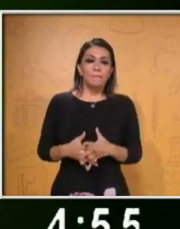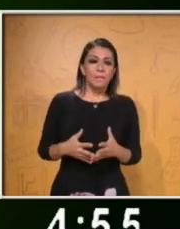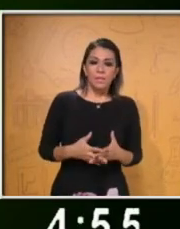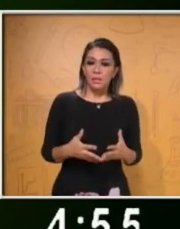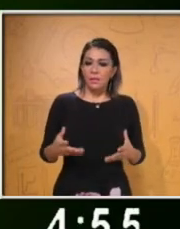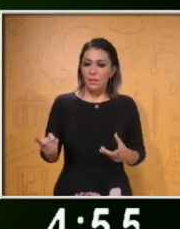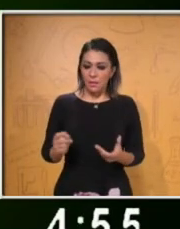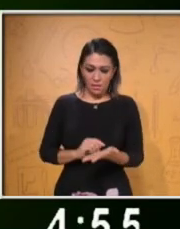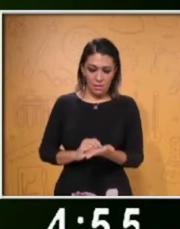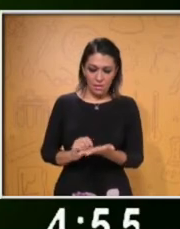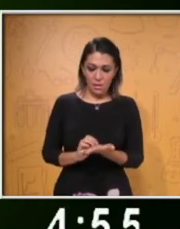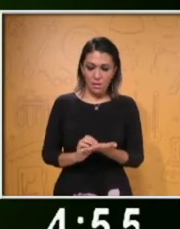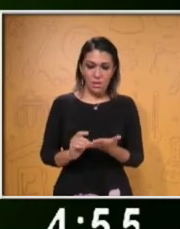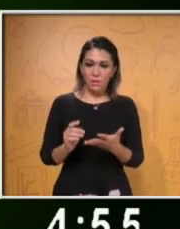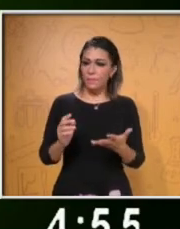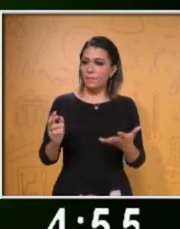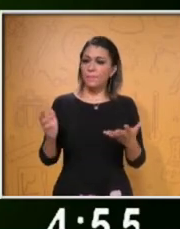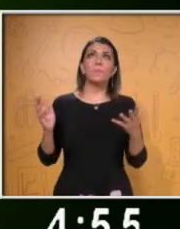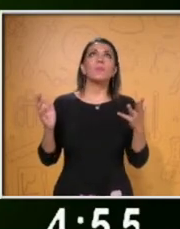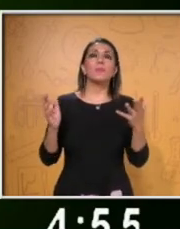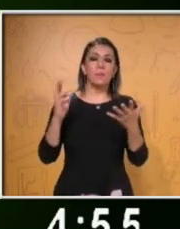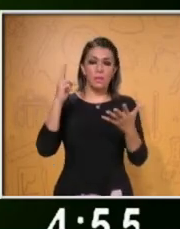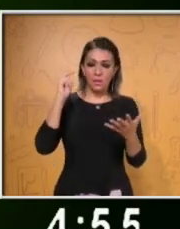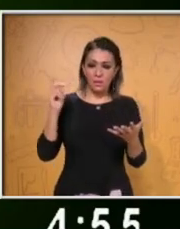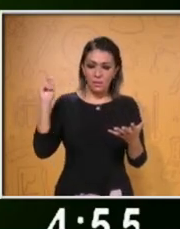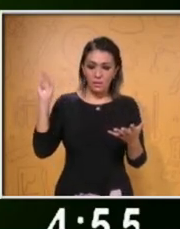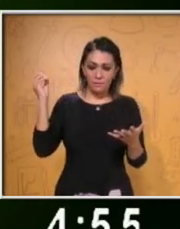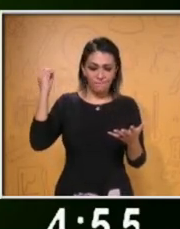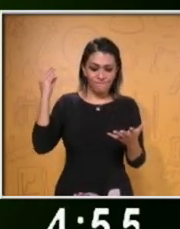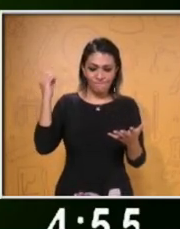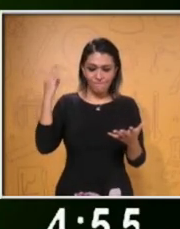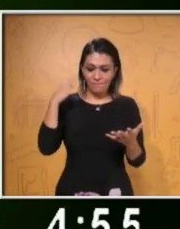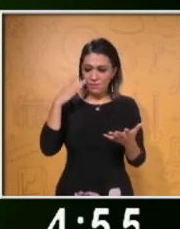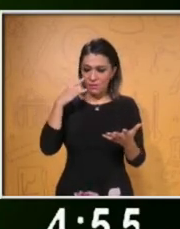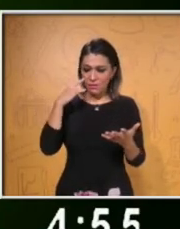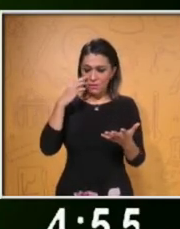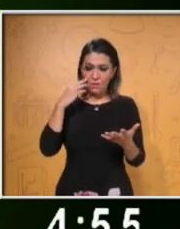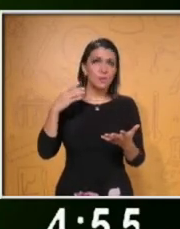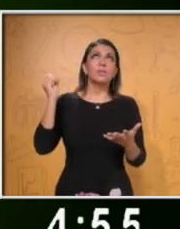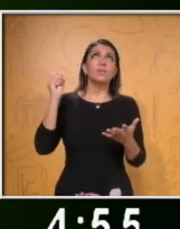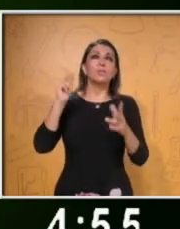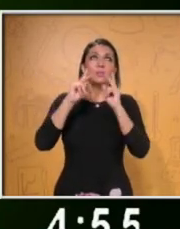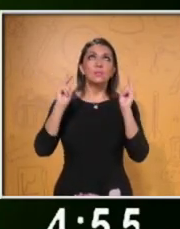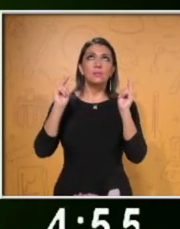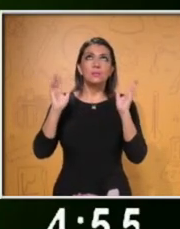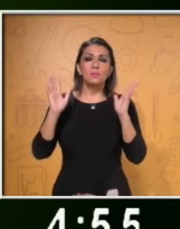tema de... El tema del plástico en el planeta.